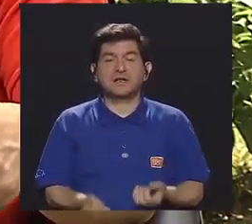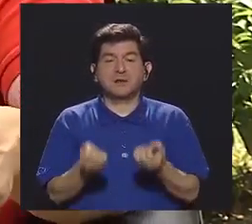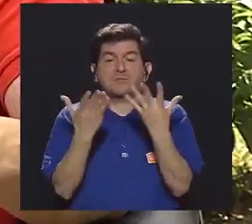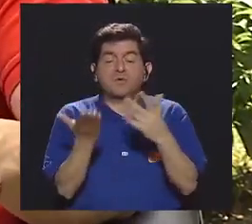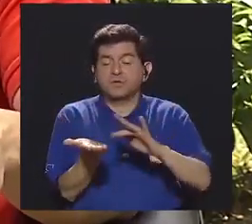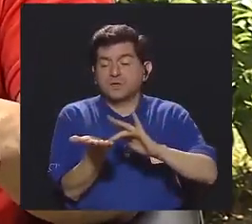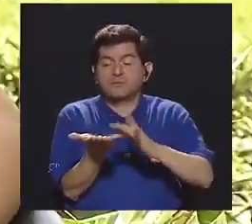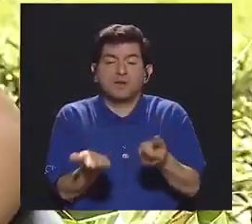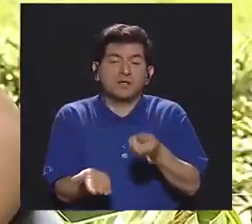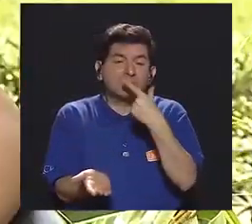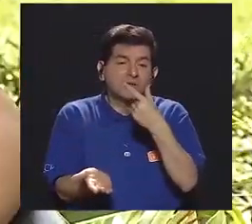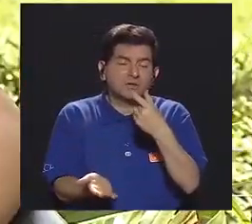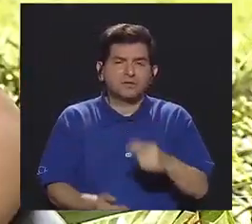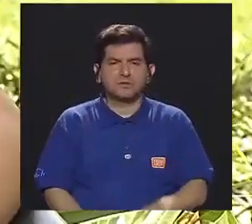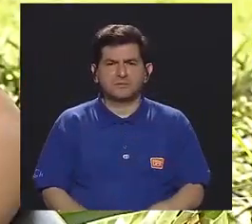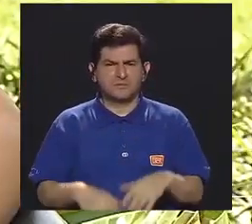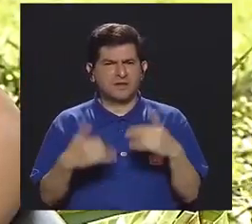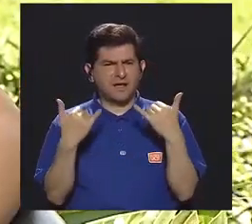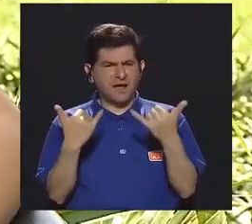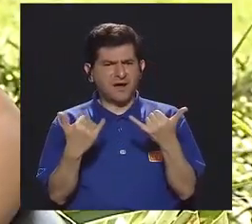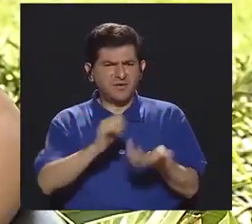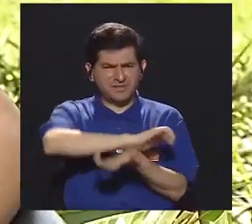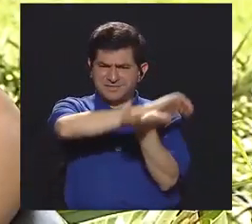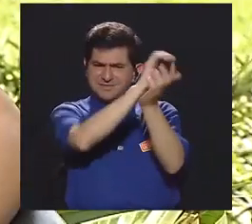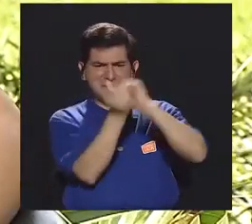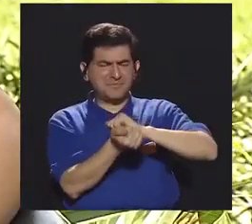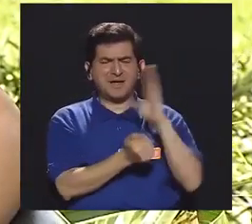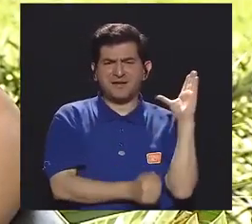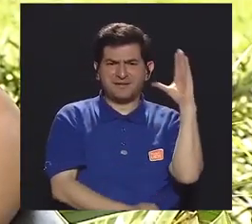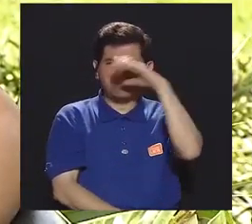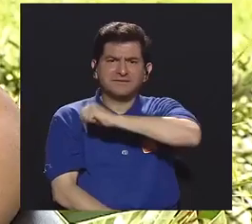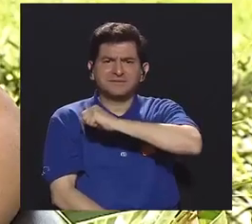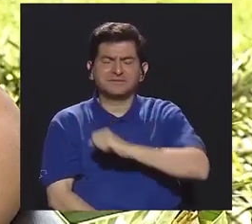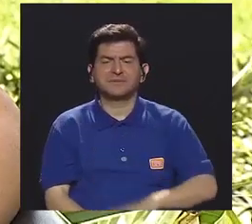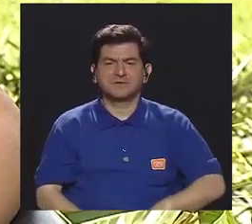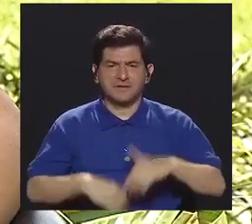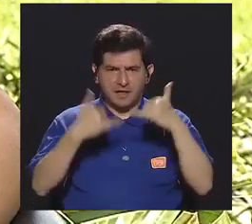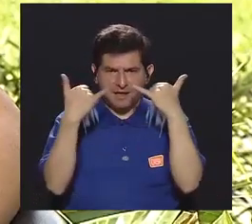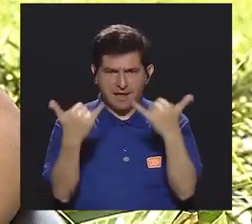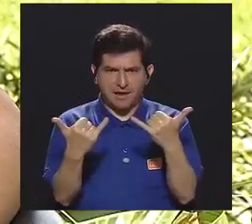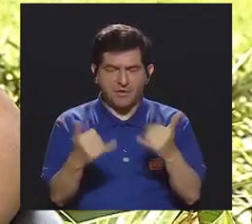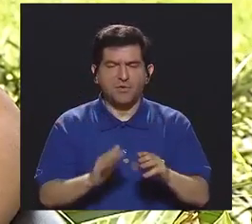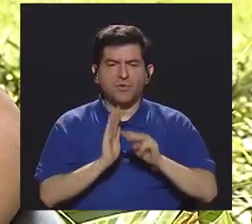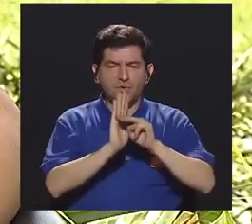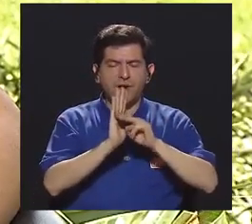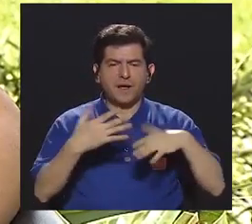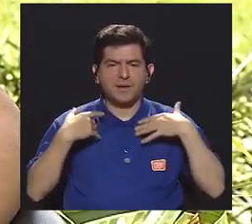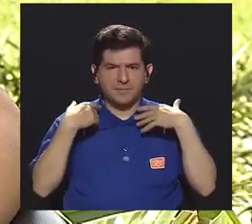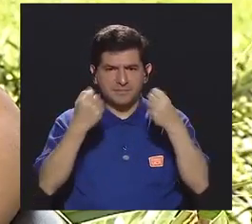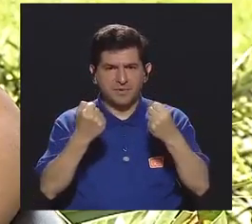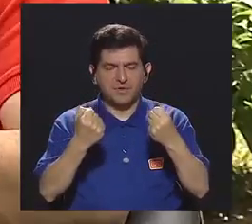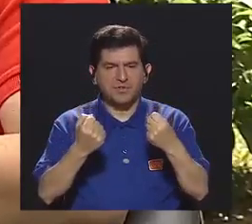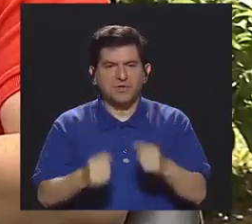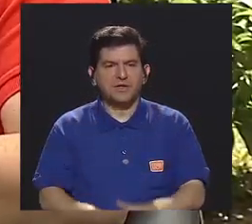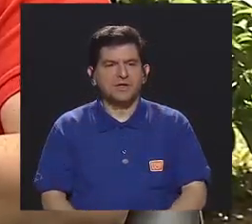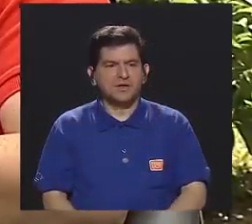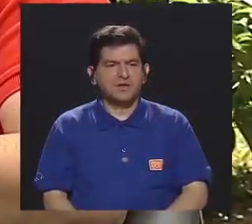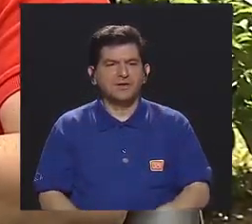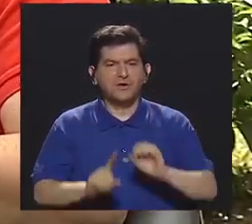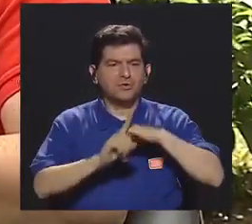pastillas, sino que ya es darle vuelta y darse cuenta de que ahora, pues, nuestro modelo de salud es más